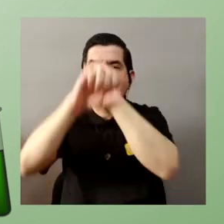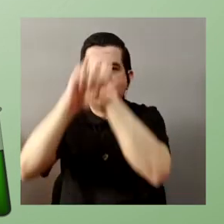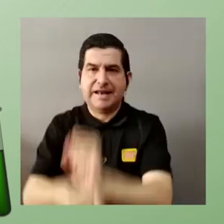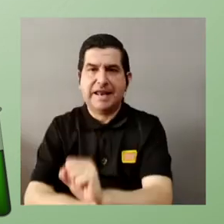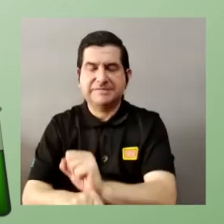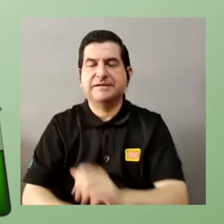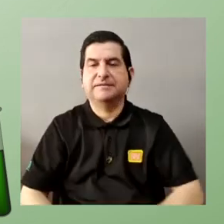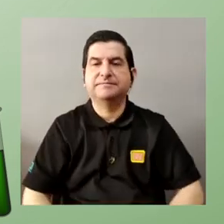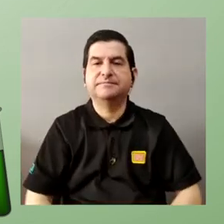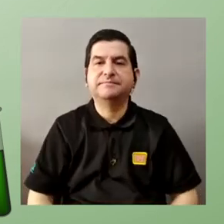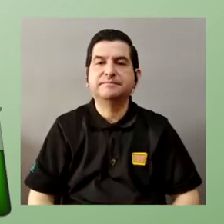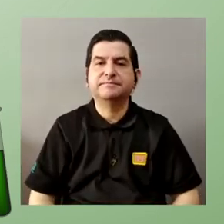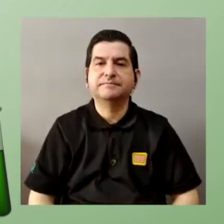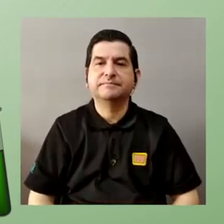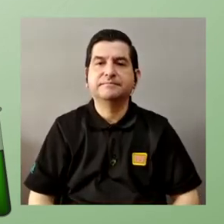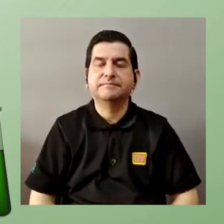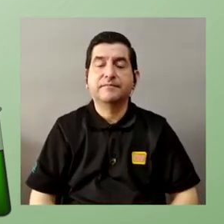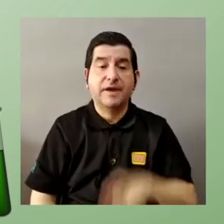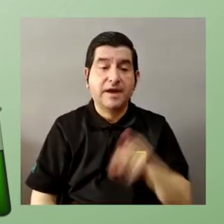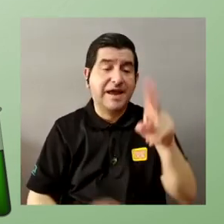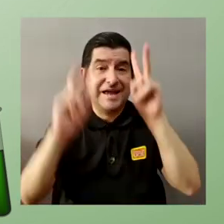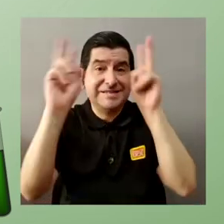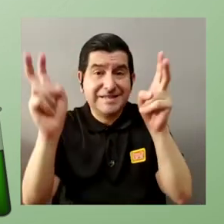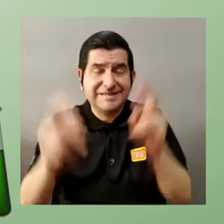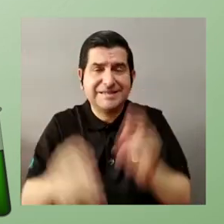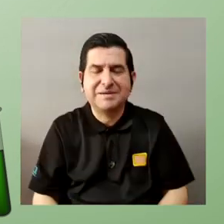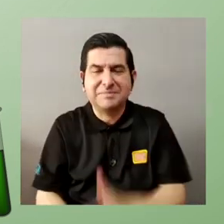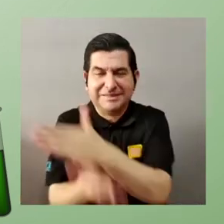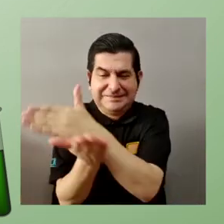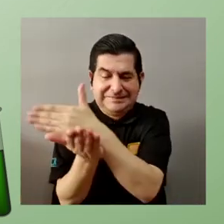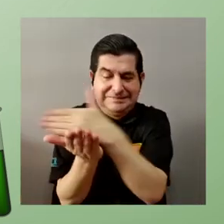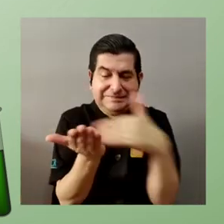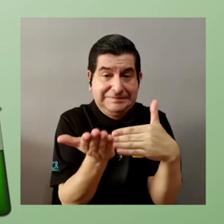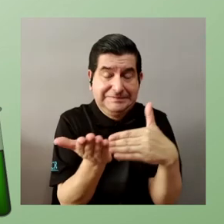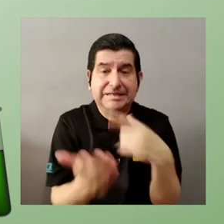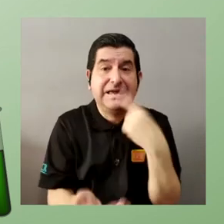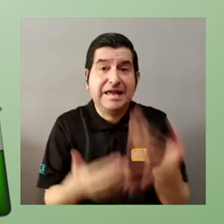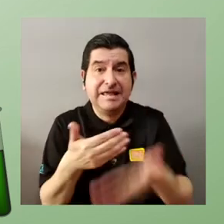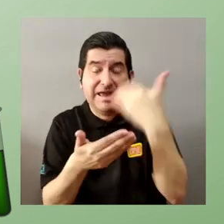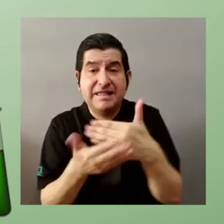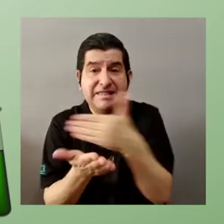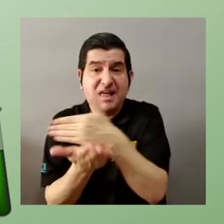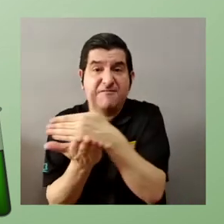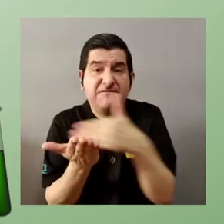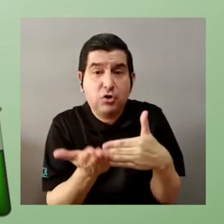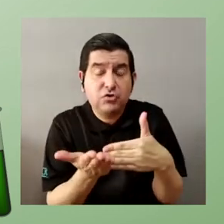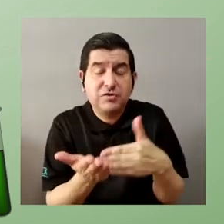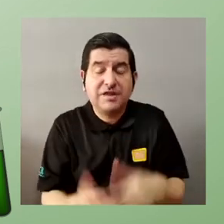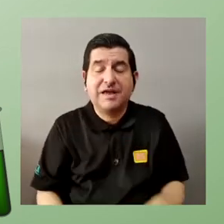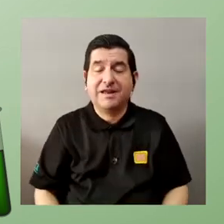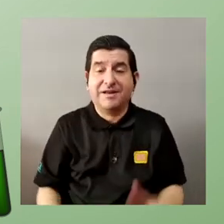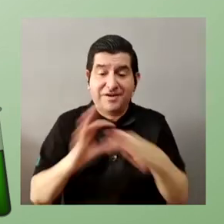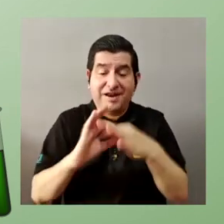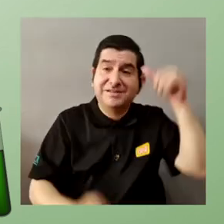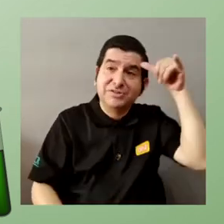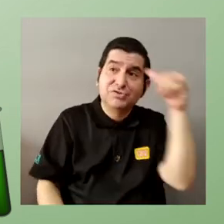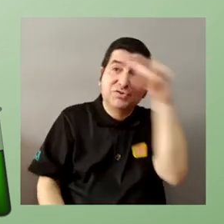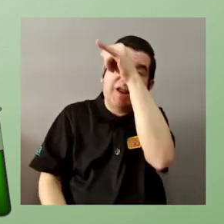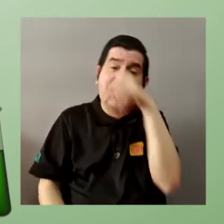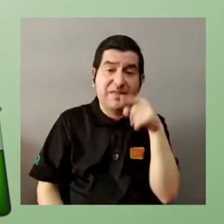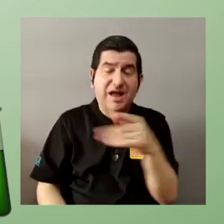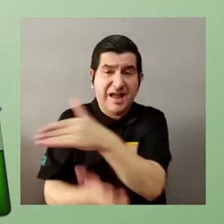clásica entonces aún en ese tema en esa frontera que les contaba que es una frontera de infinitos